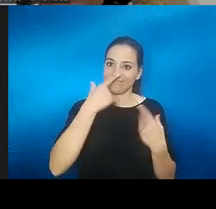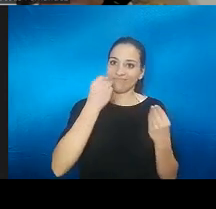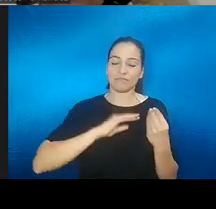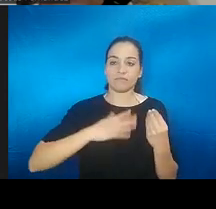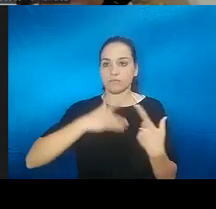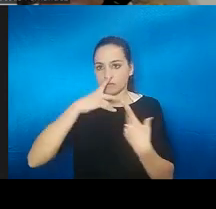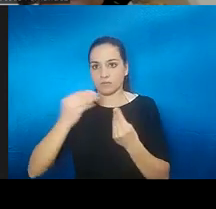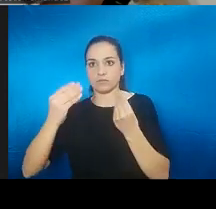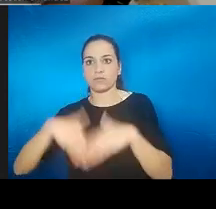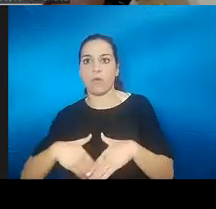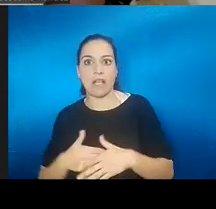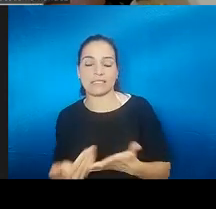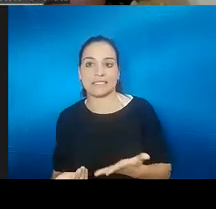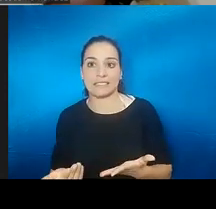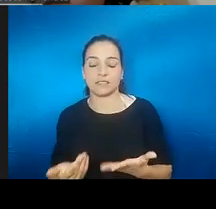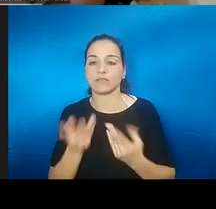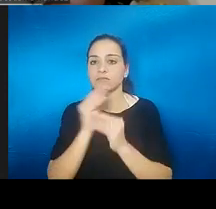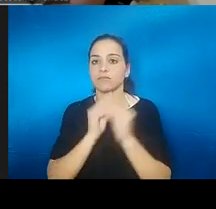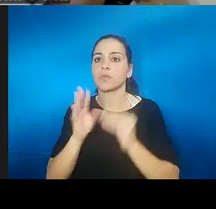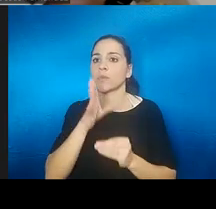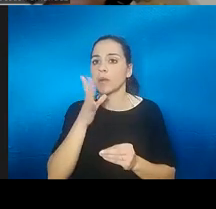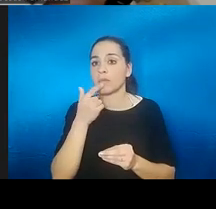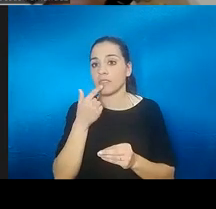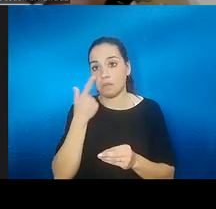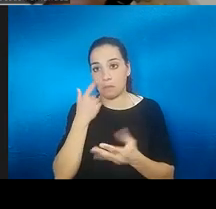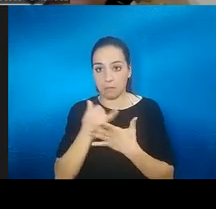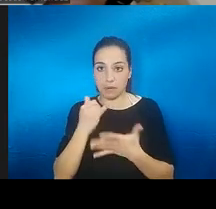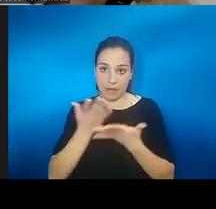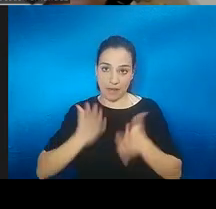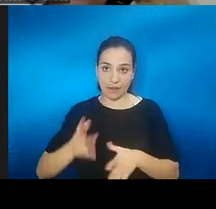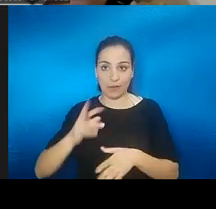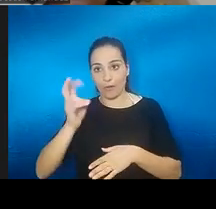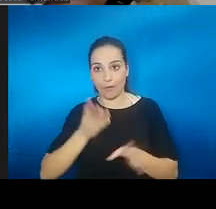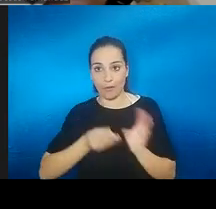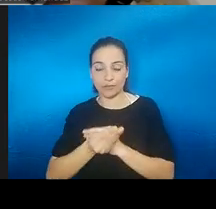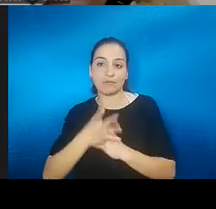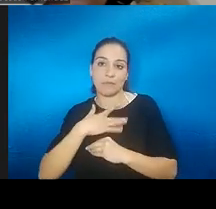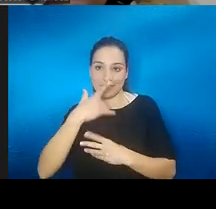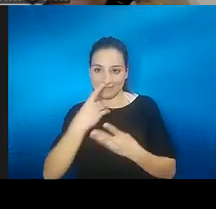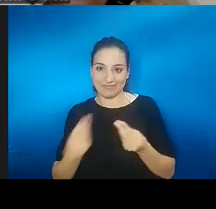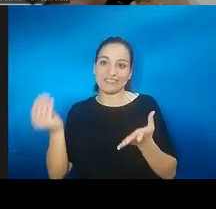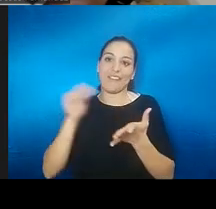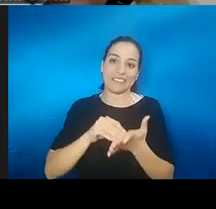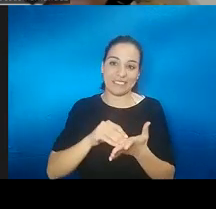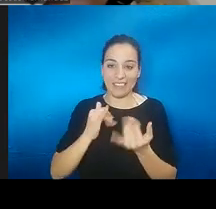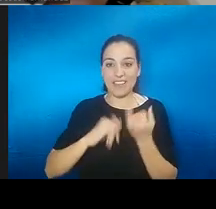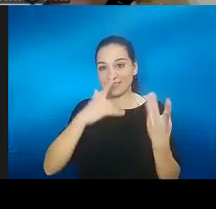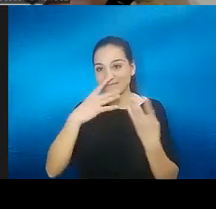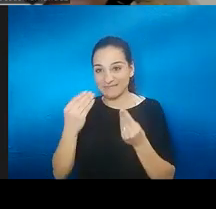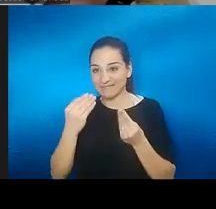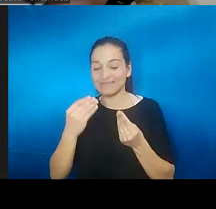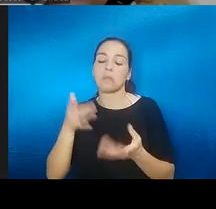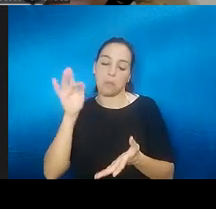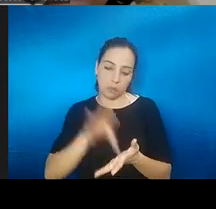pues uno me dijo que tuviera otro hijo que a lo mejor entonces lo recuperaba tuve otro hijo y lo recuperé otro